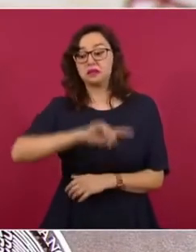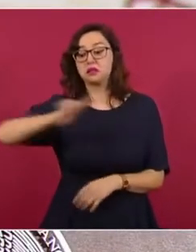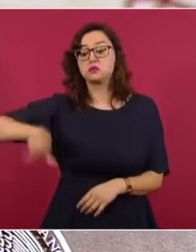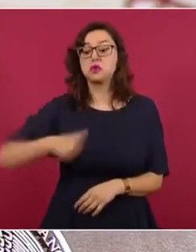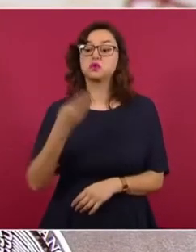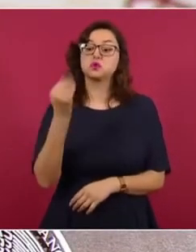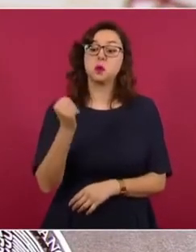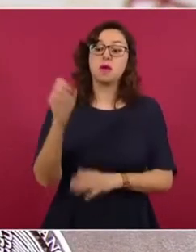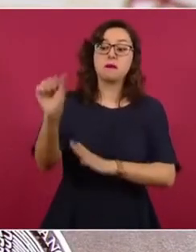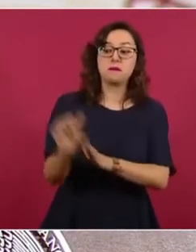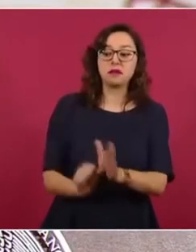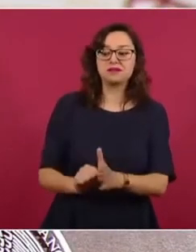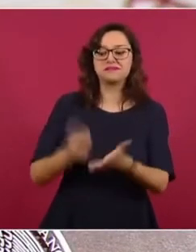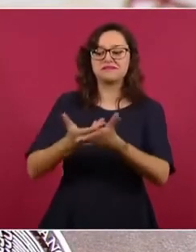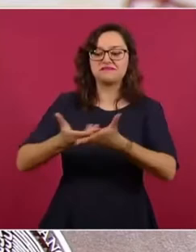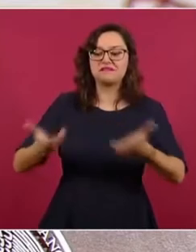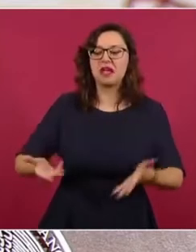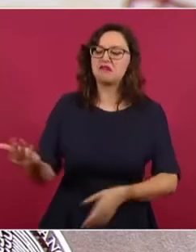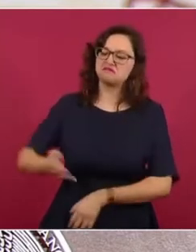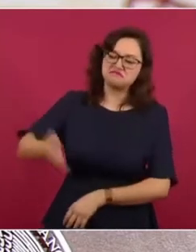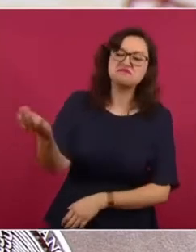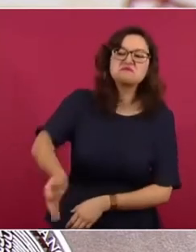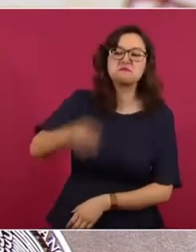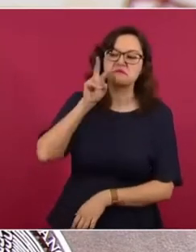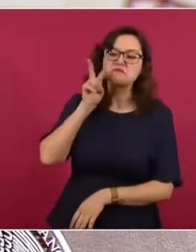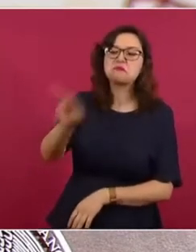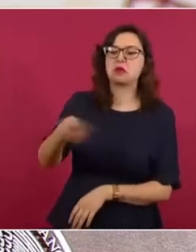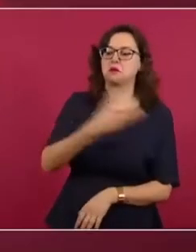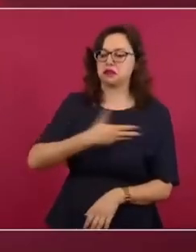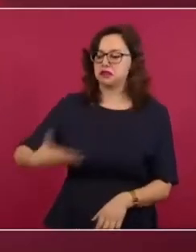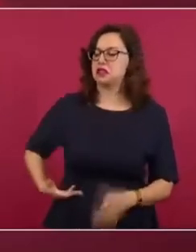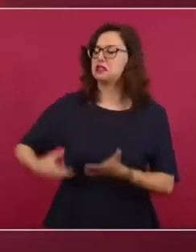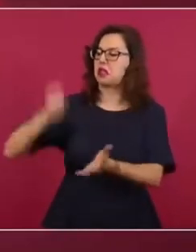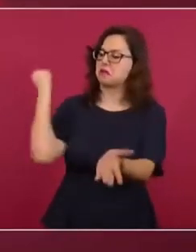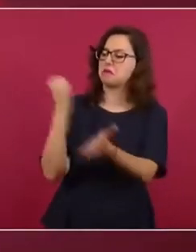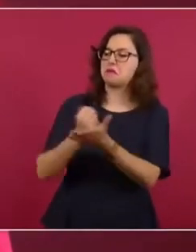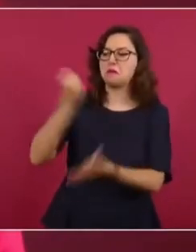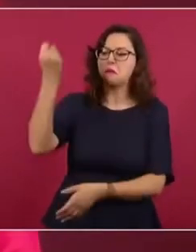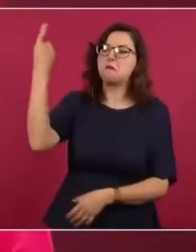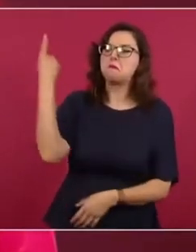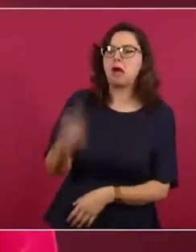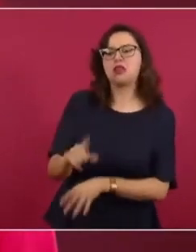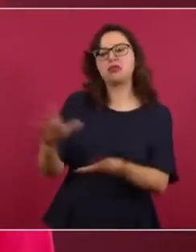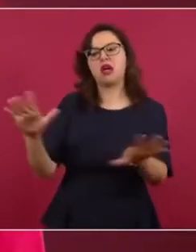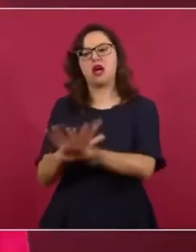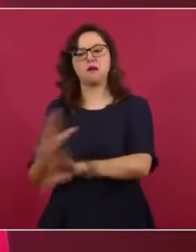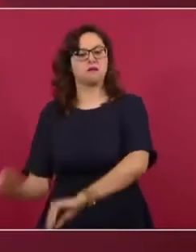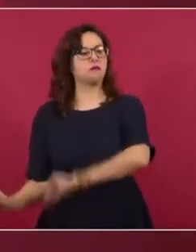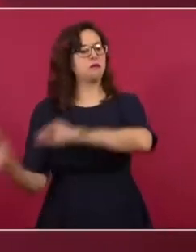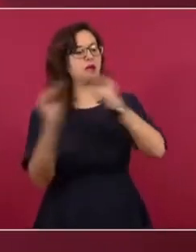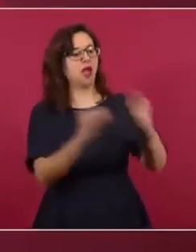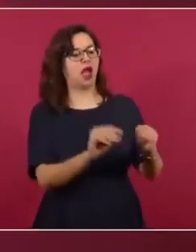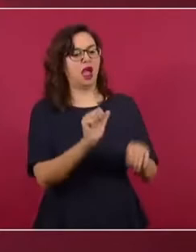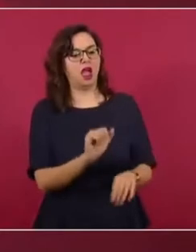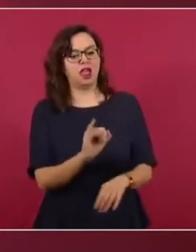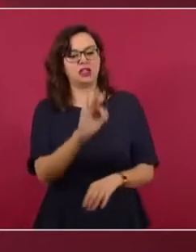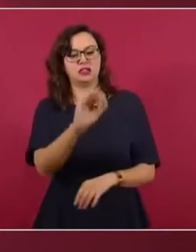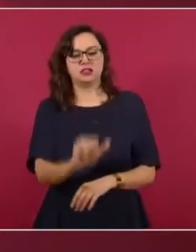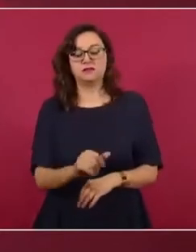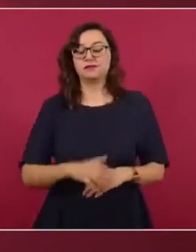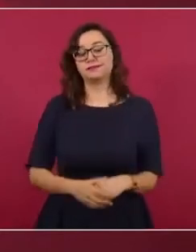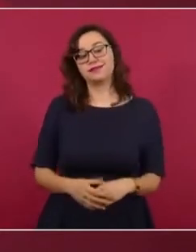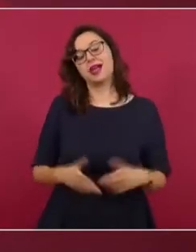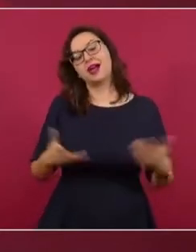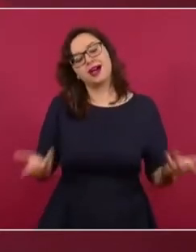México precisamente para forzar eso que el presidente negó que ocurriría. Se equivocó dos